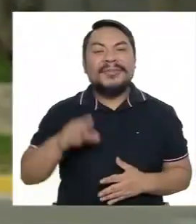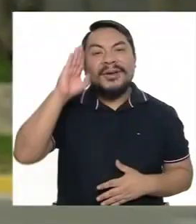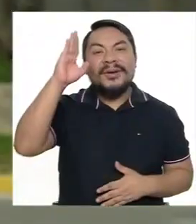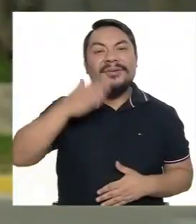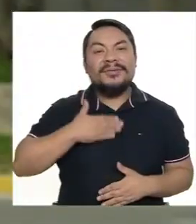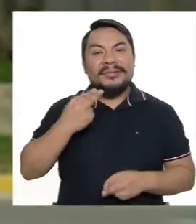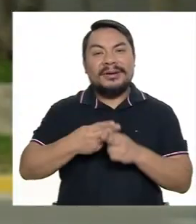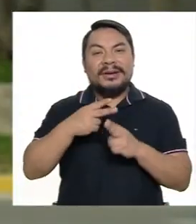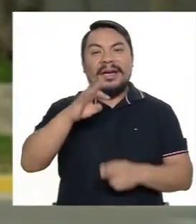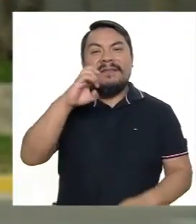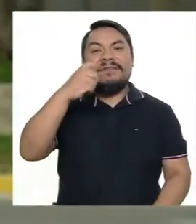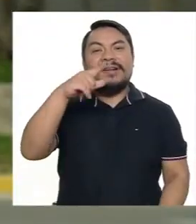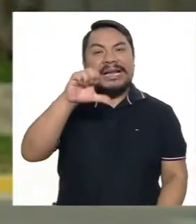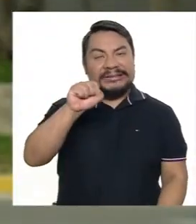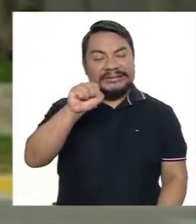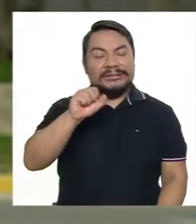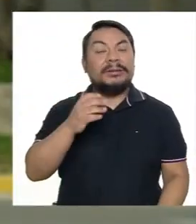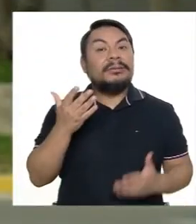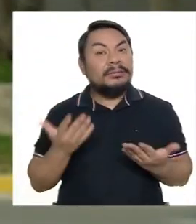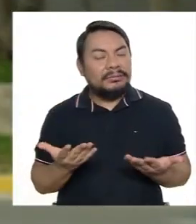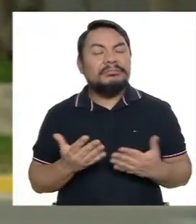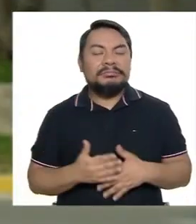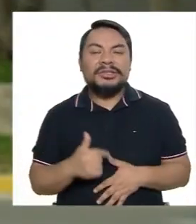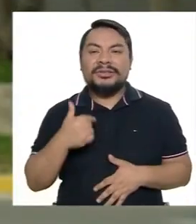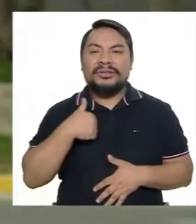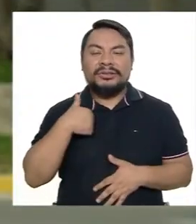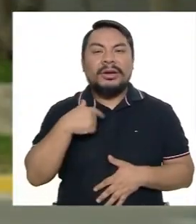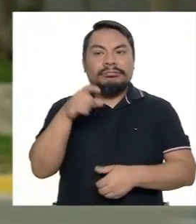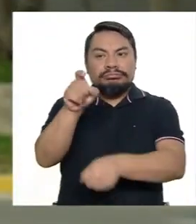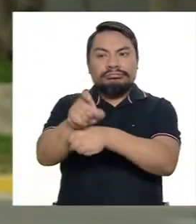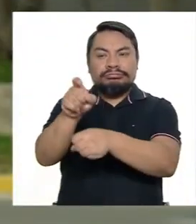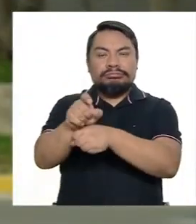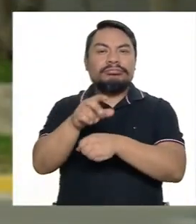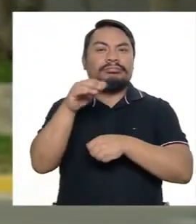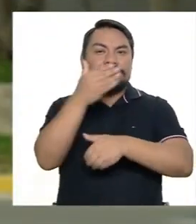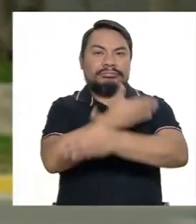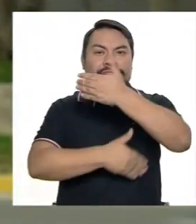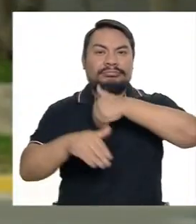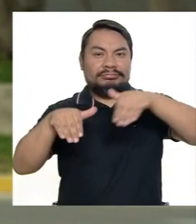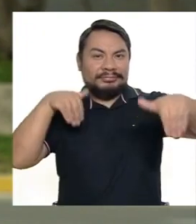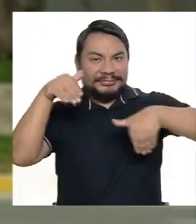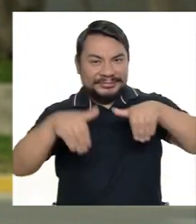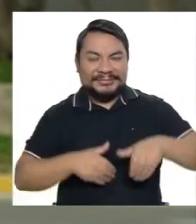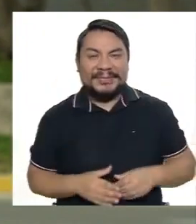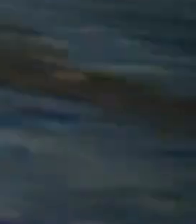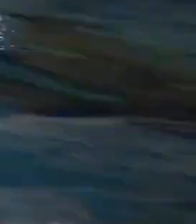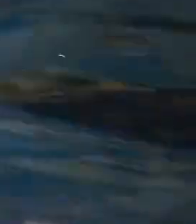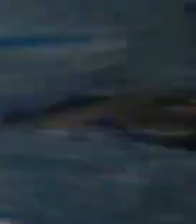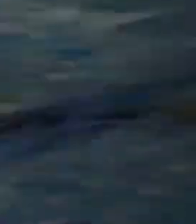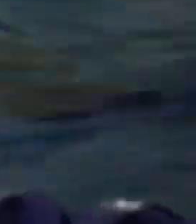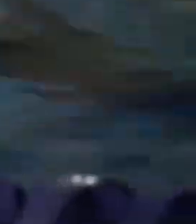Hola, mi nombre es Franz William Campos Panuera y soy entrenador nacional de paranatación.